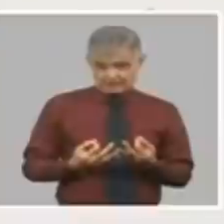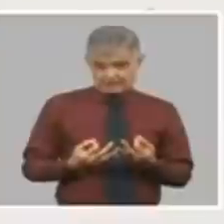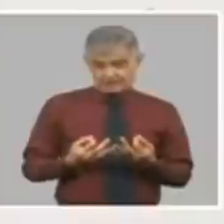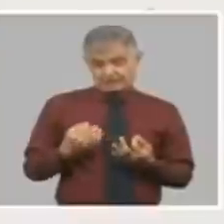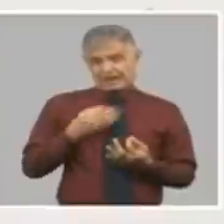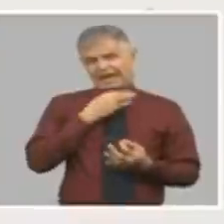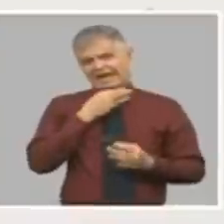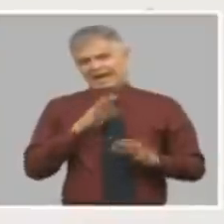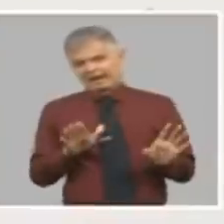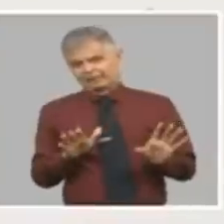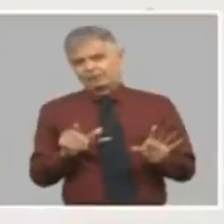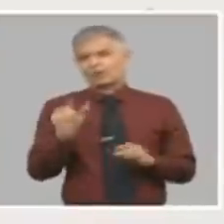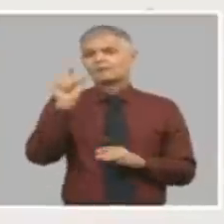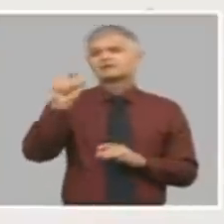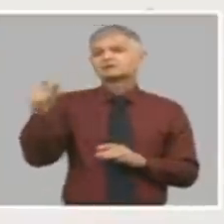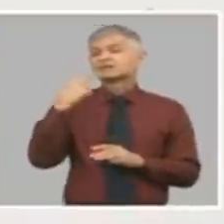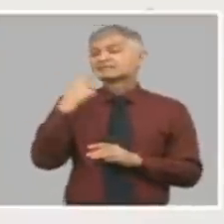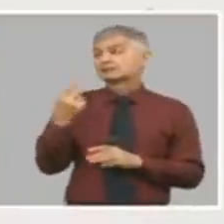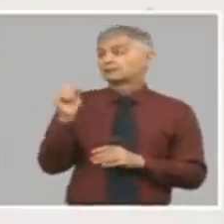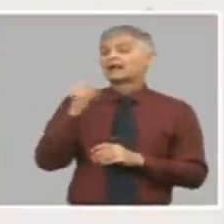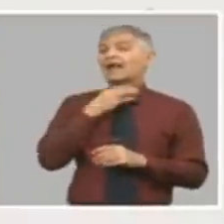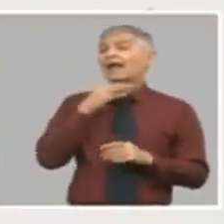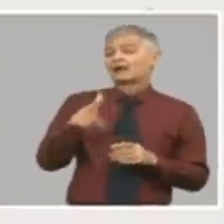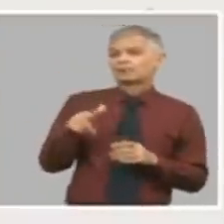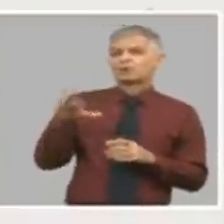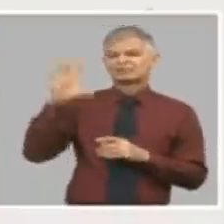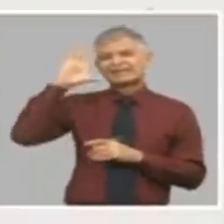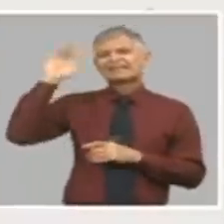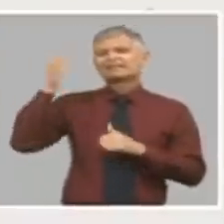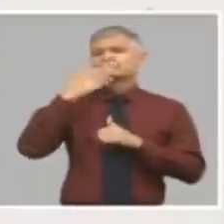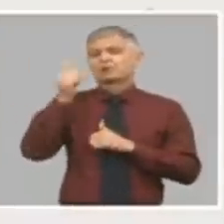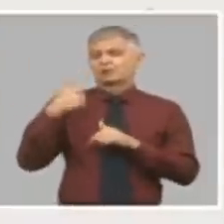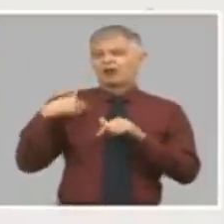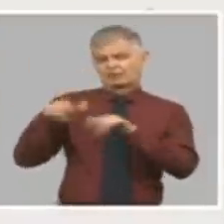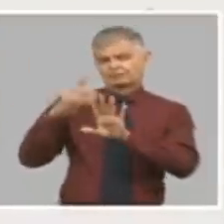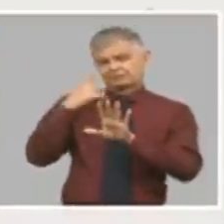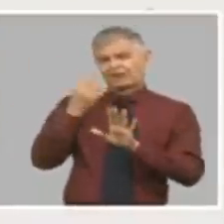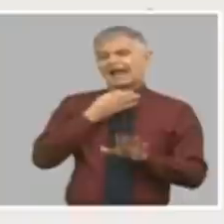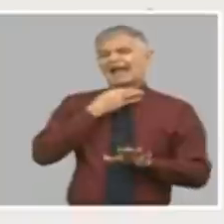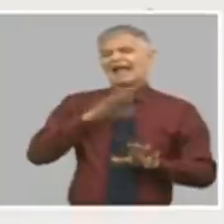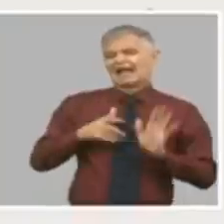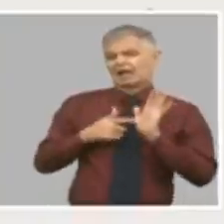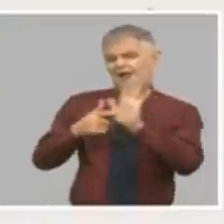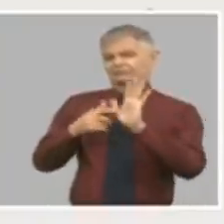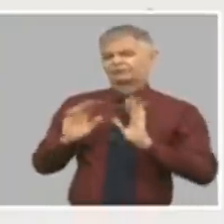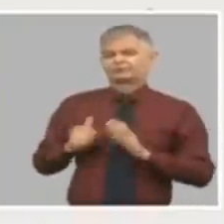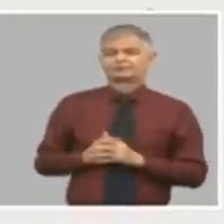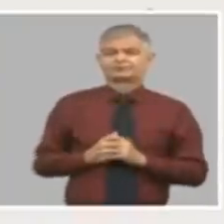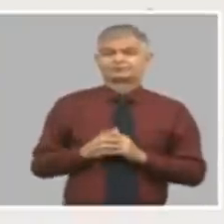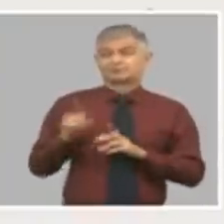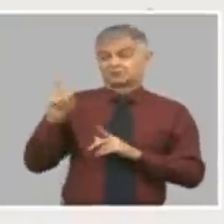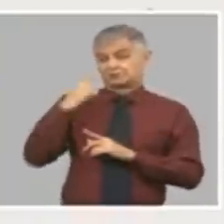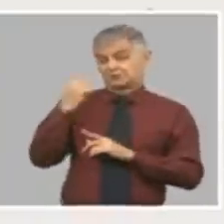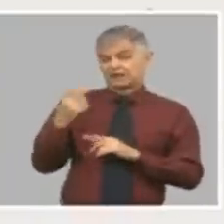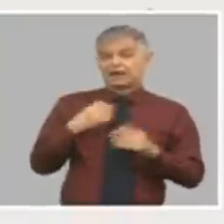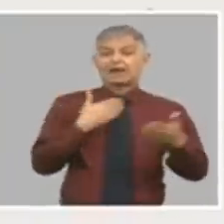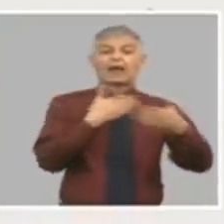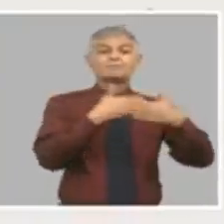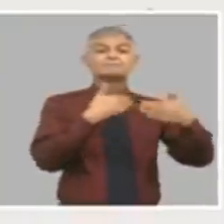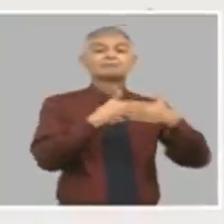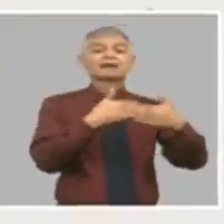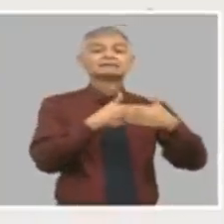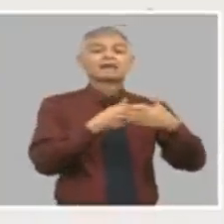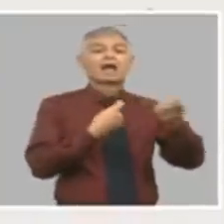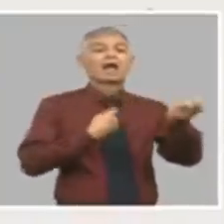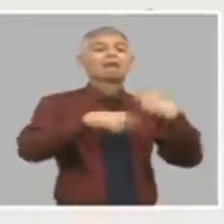las personas nos han dicho cada vez que ponen un ejemplo se entiende mejor bueno pues allá vamos con un ejemplo ahí hay una empresa exportadora